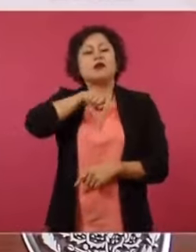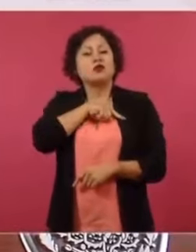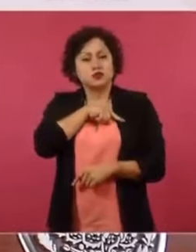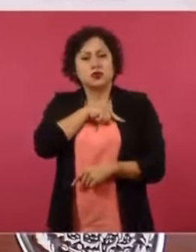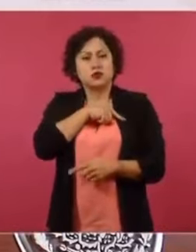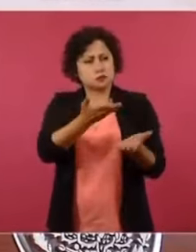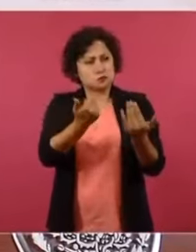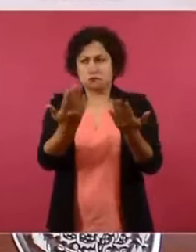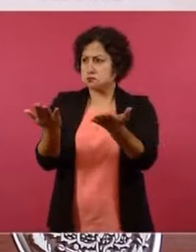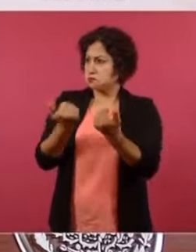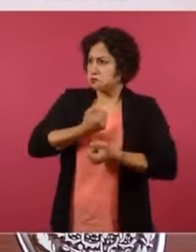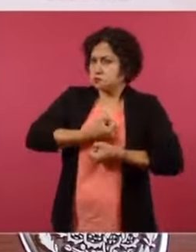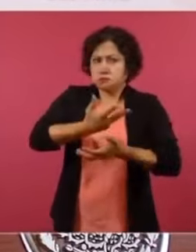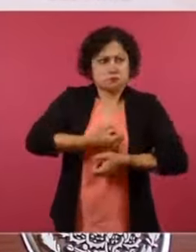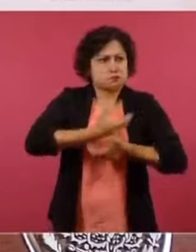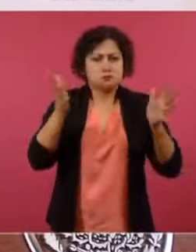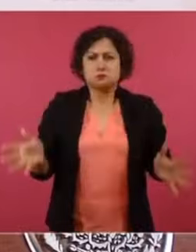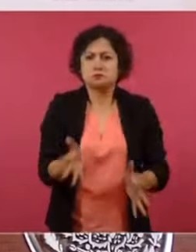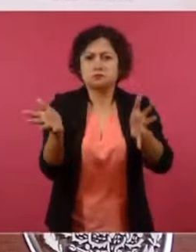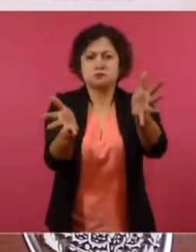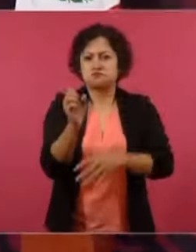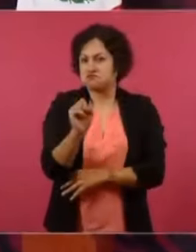de la libertad de expresión, de manifestación,